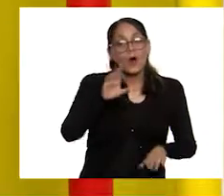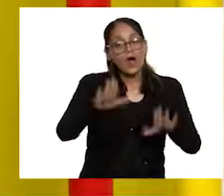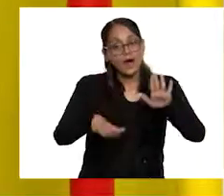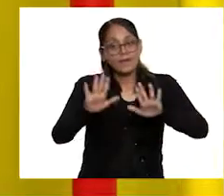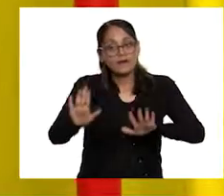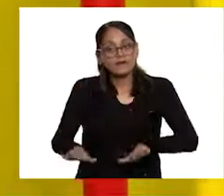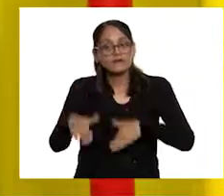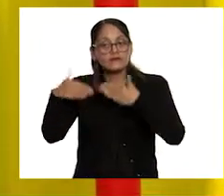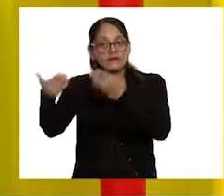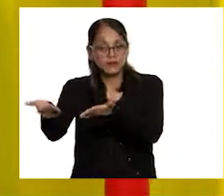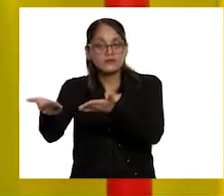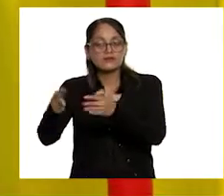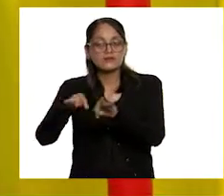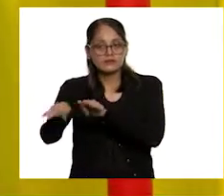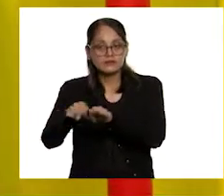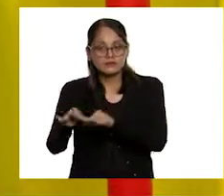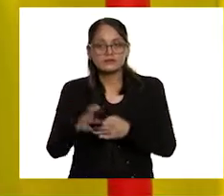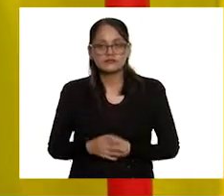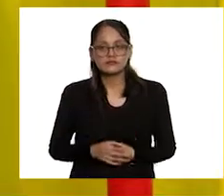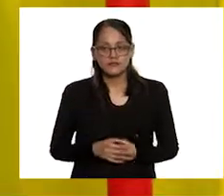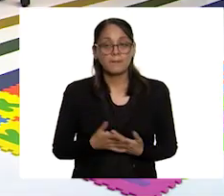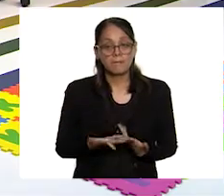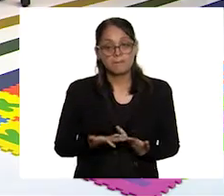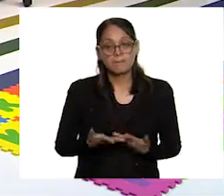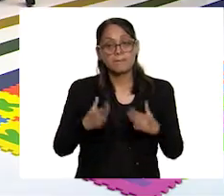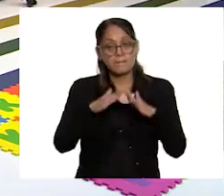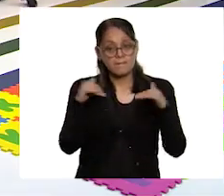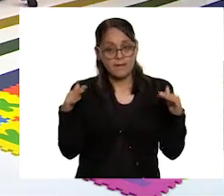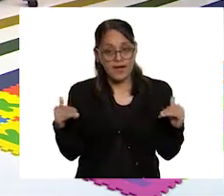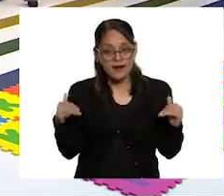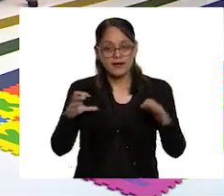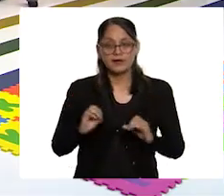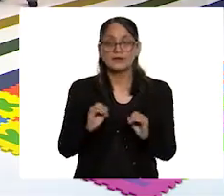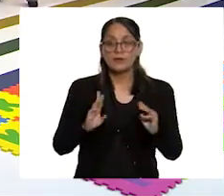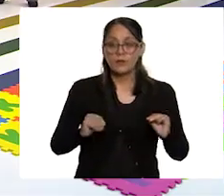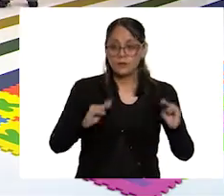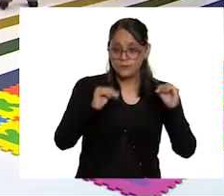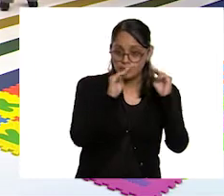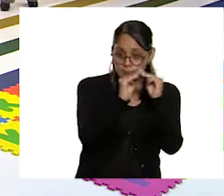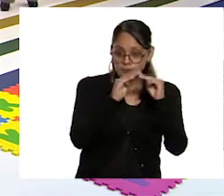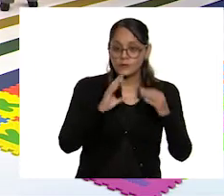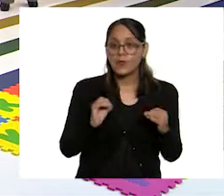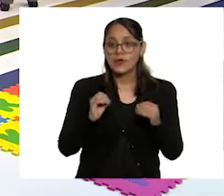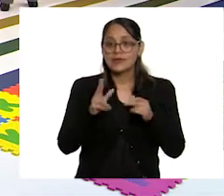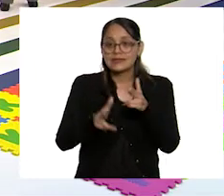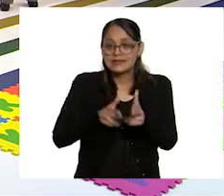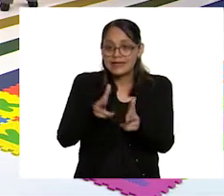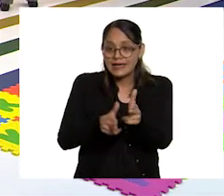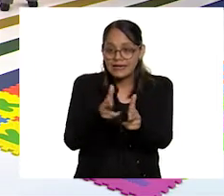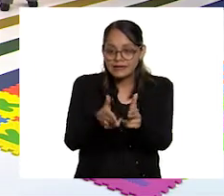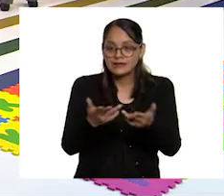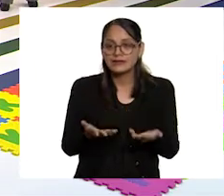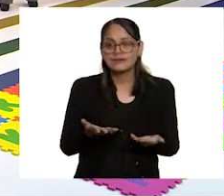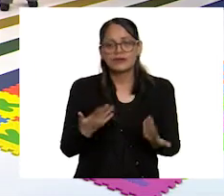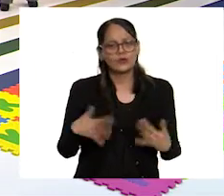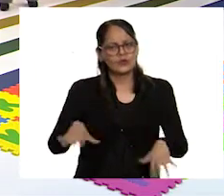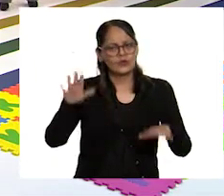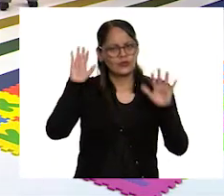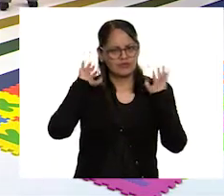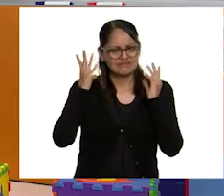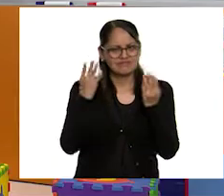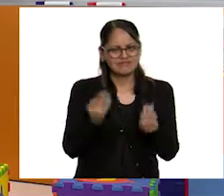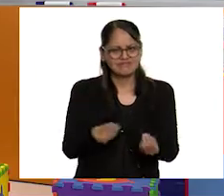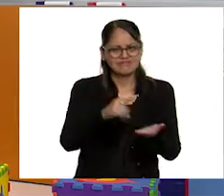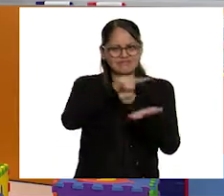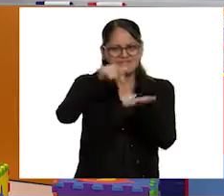aire libre, en el mar, en las montañas, en trenes, uff, en muchos